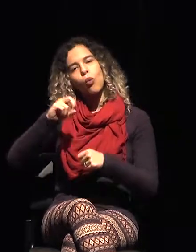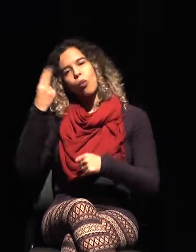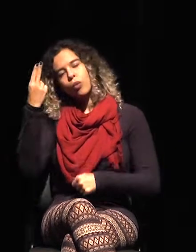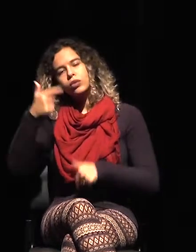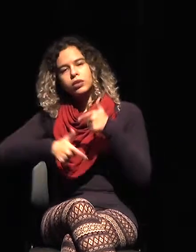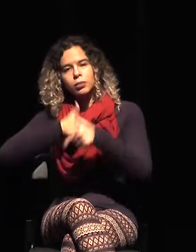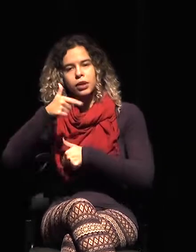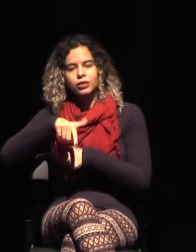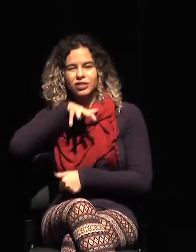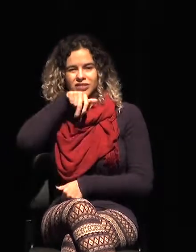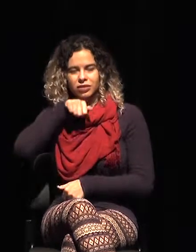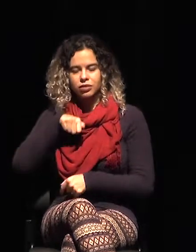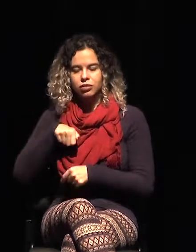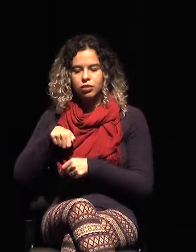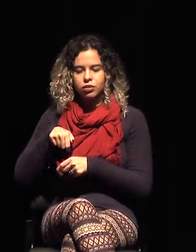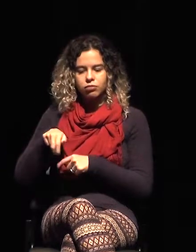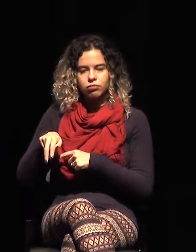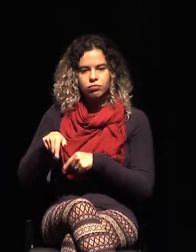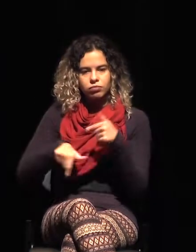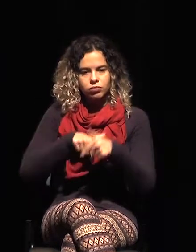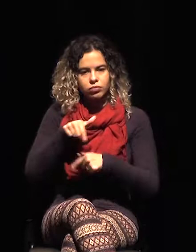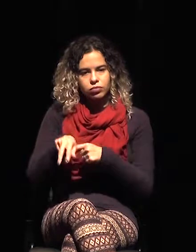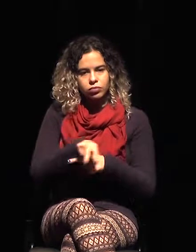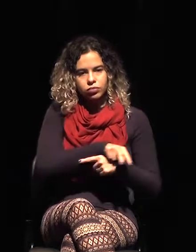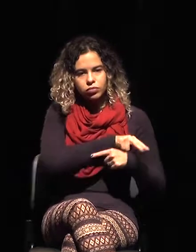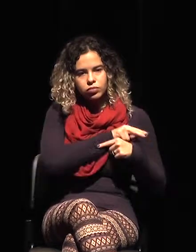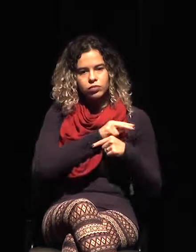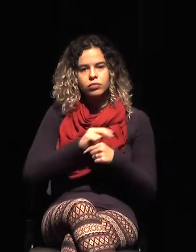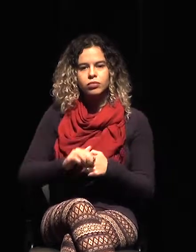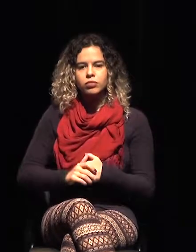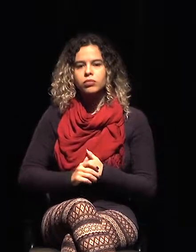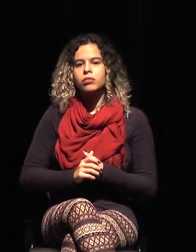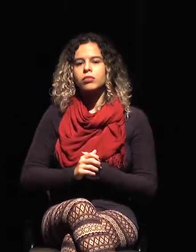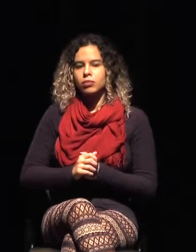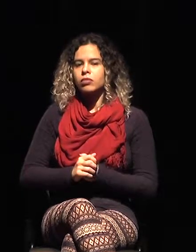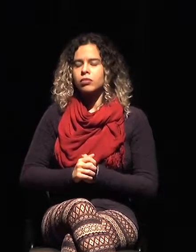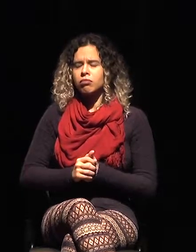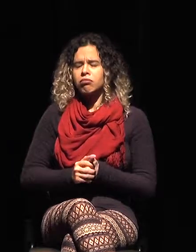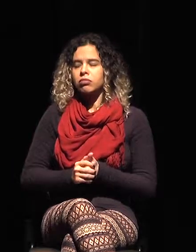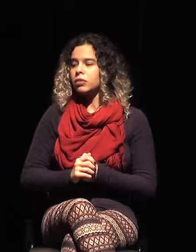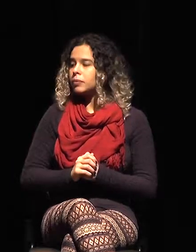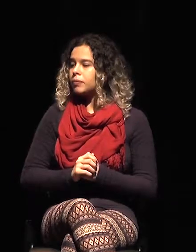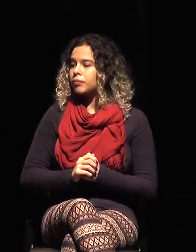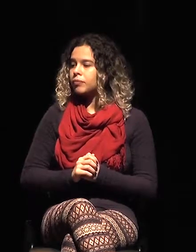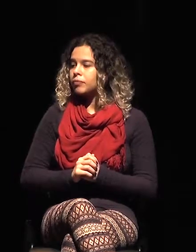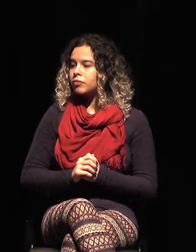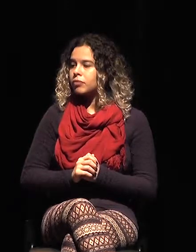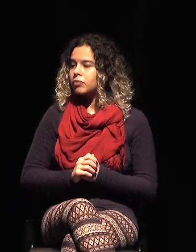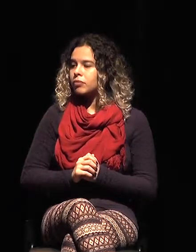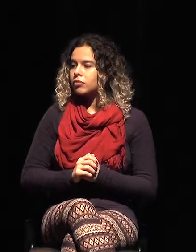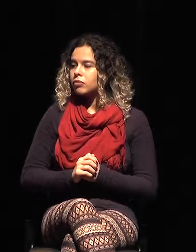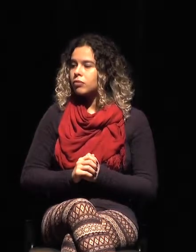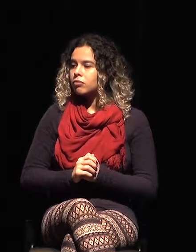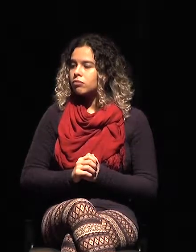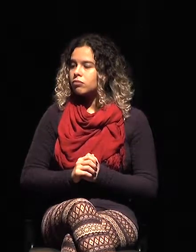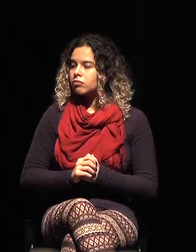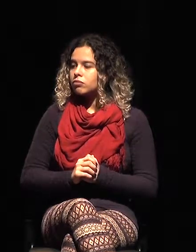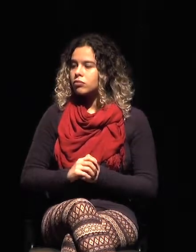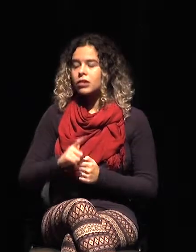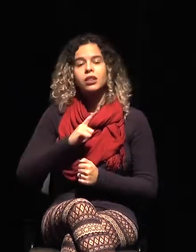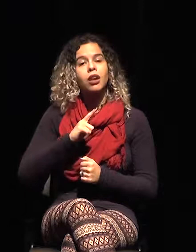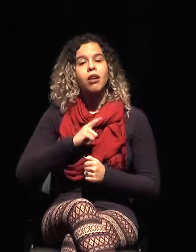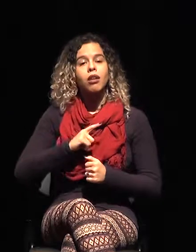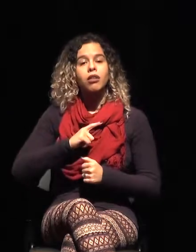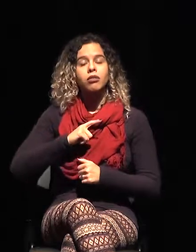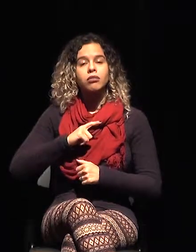Seis ciudades en total también identificadas. Barreras físicas y ahora hablando de